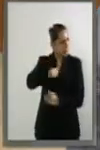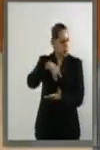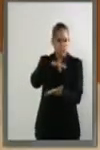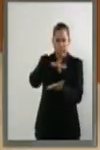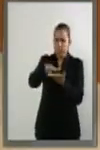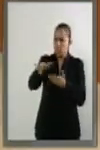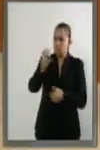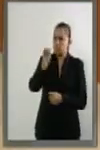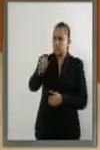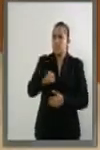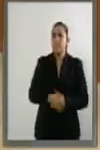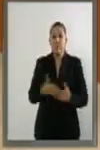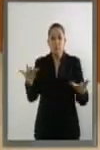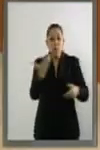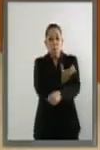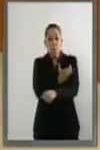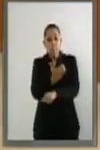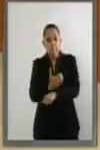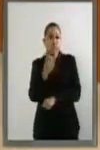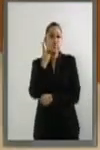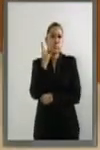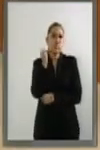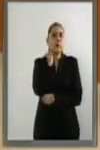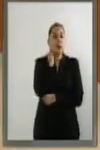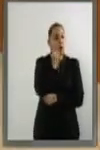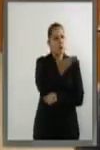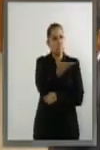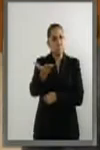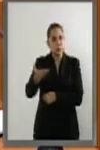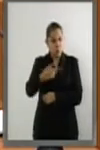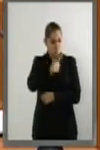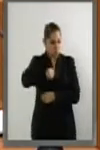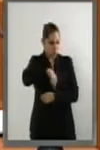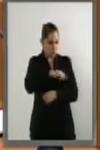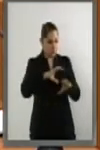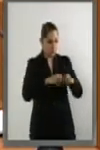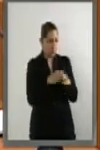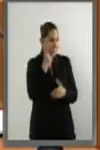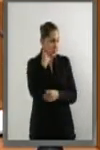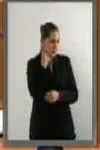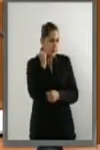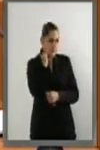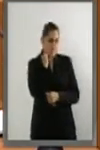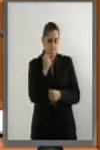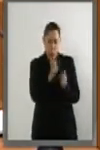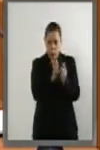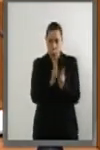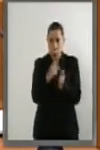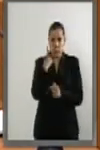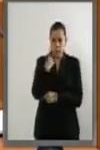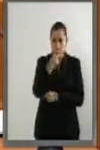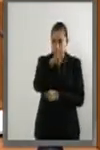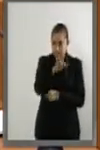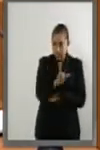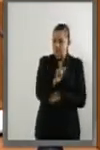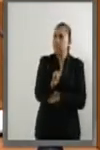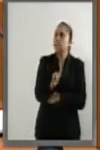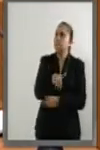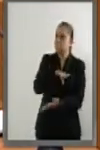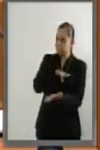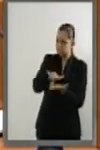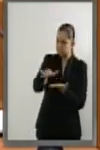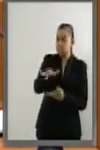nos manifestamos los legisladores del PRI en apoyo al pueblo de Venezuela